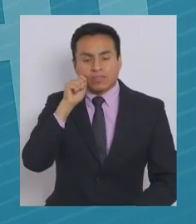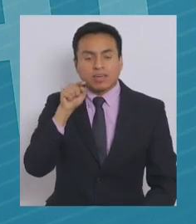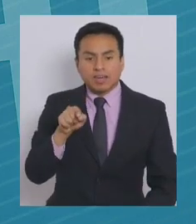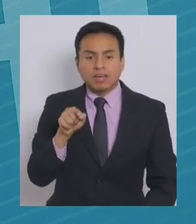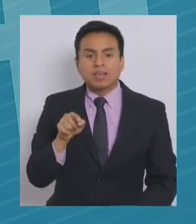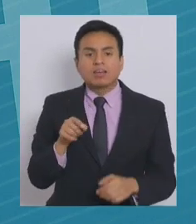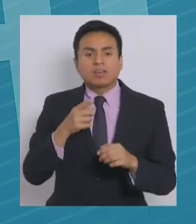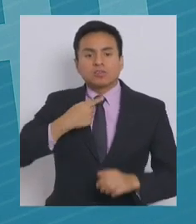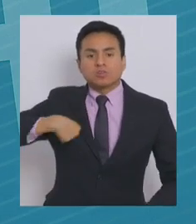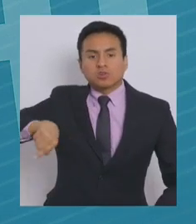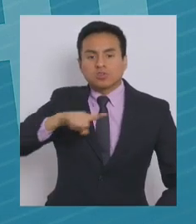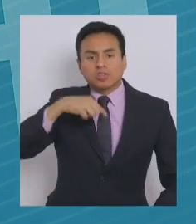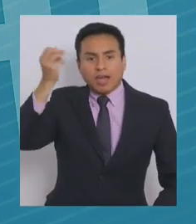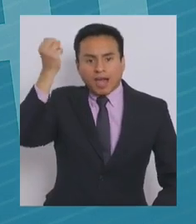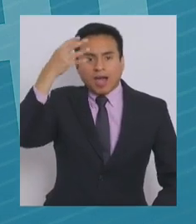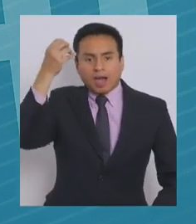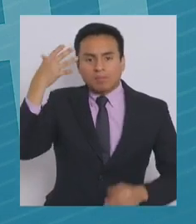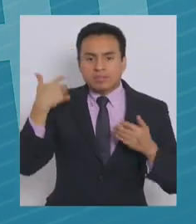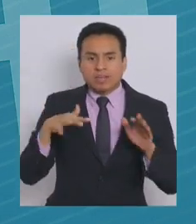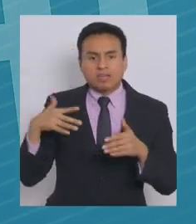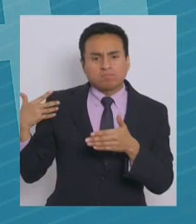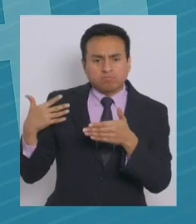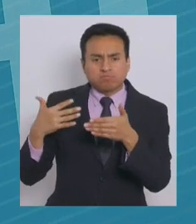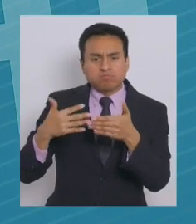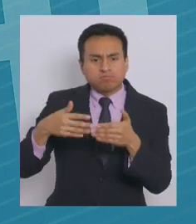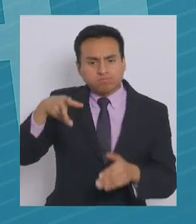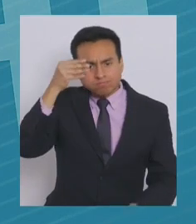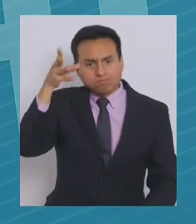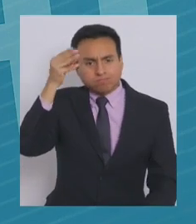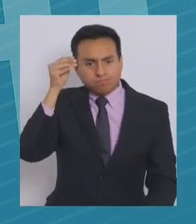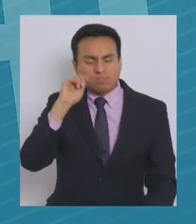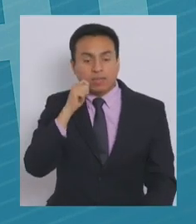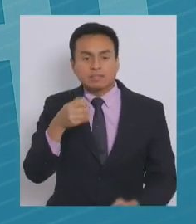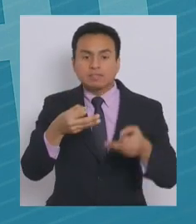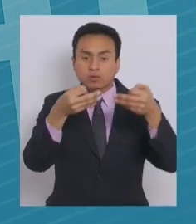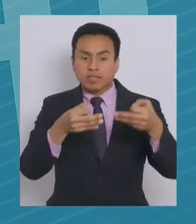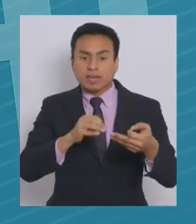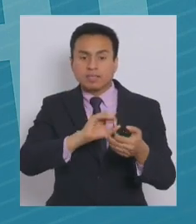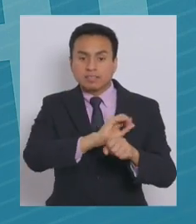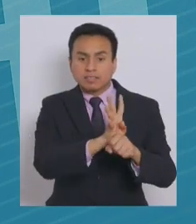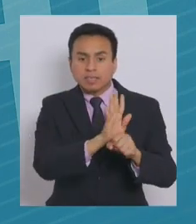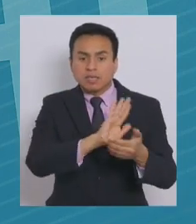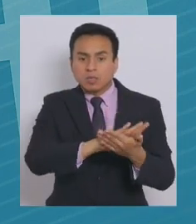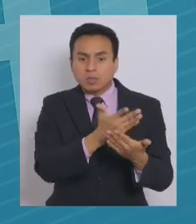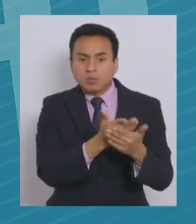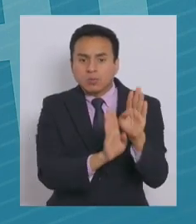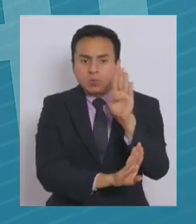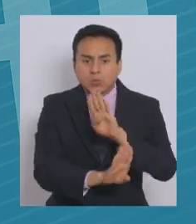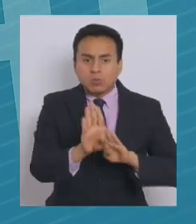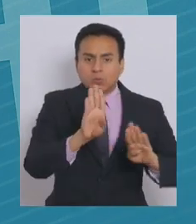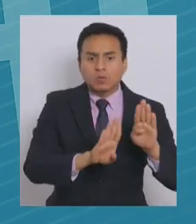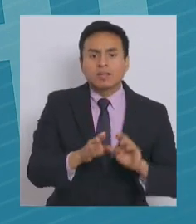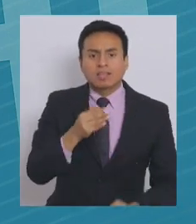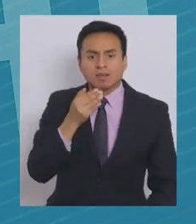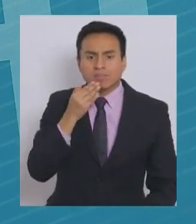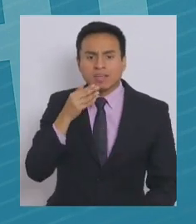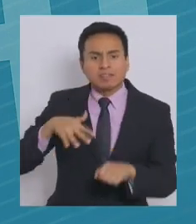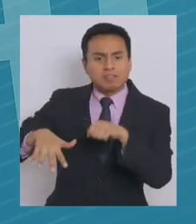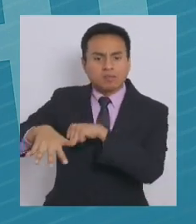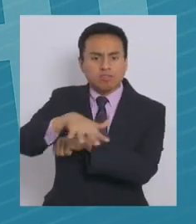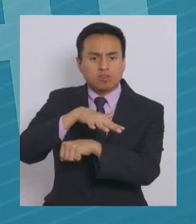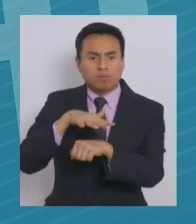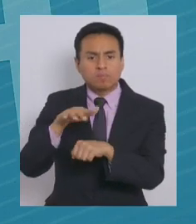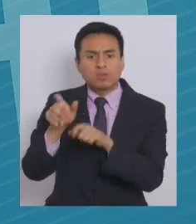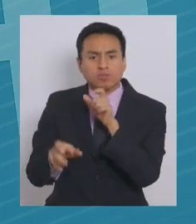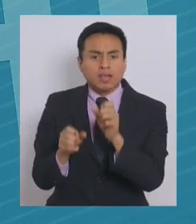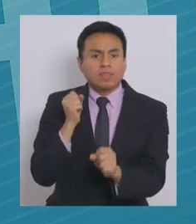supuesto, hayamos tenido un aprendizaje continuo, tanto en la seguridad sanitaria como también, por supuesto, en la seguridad situacional de